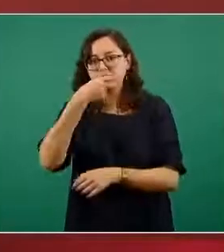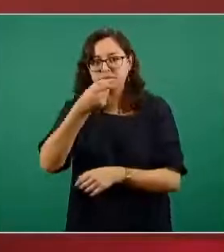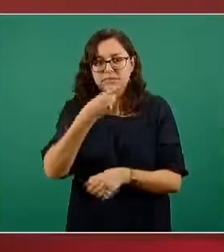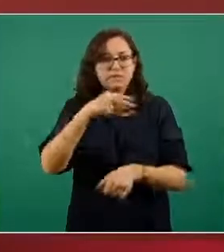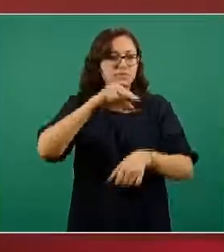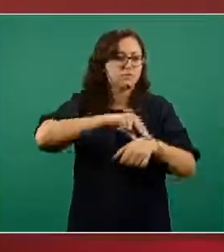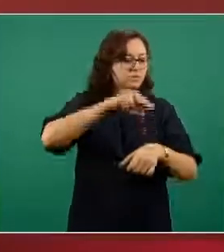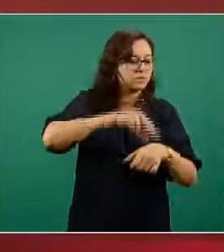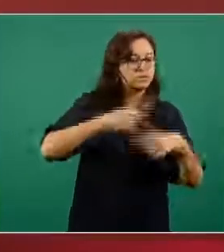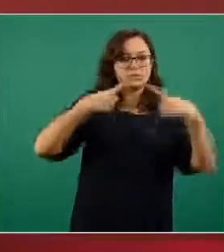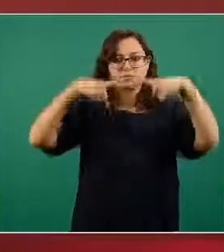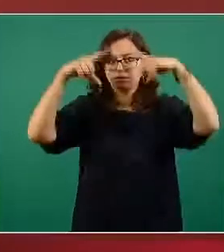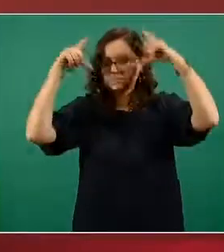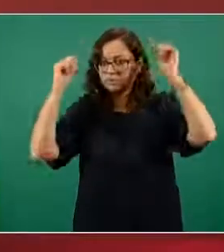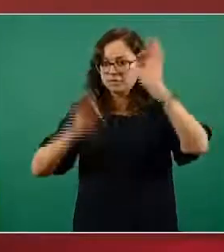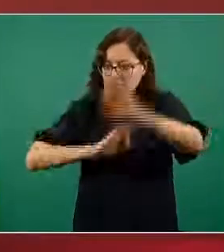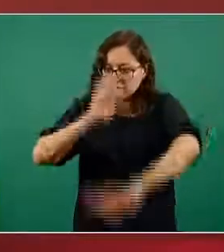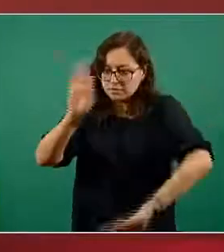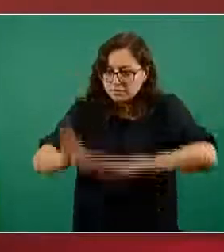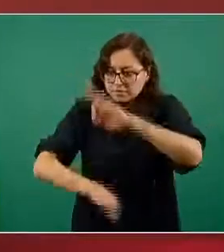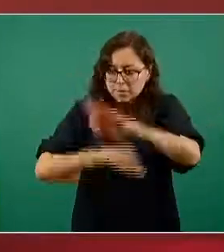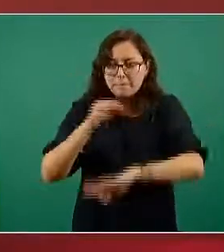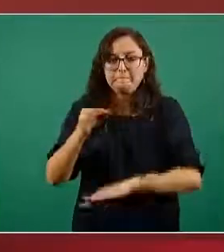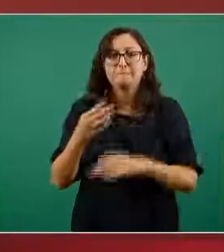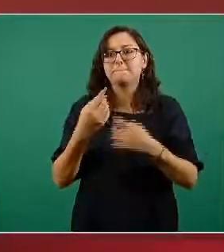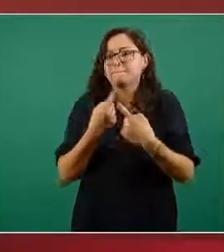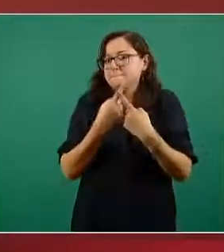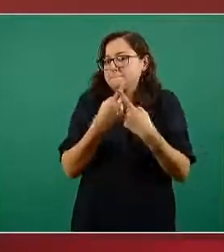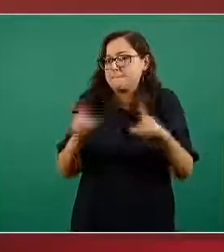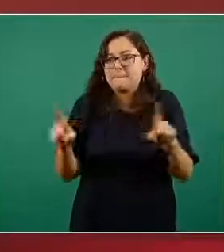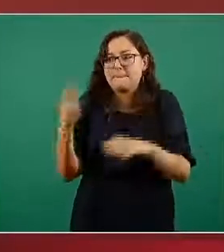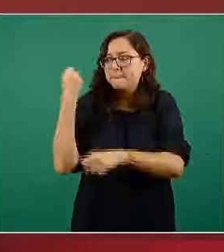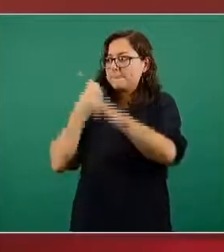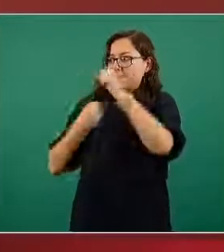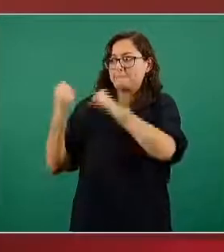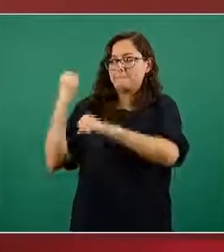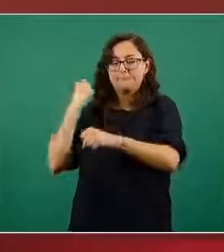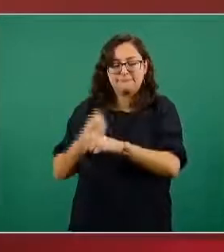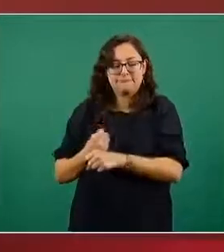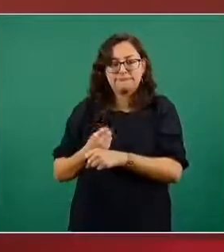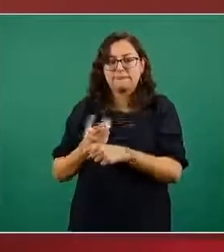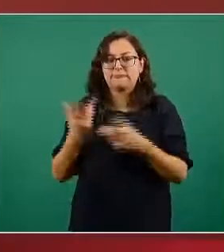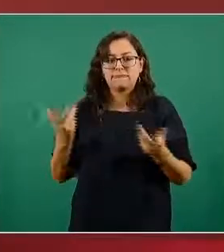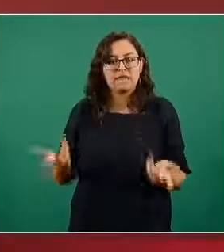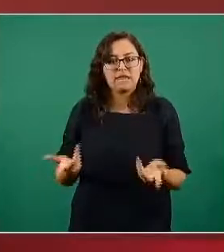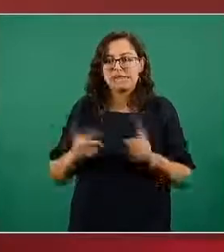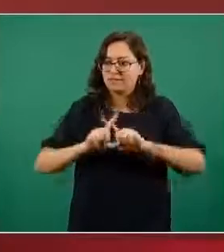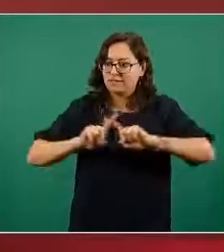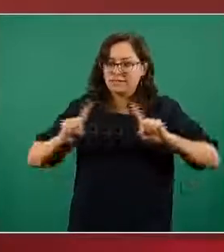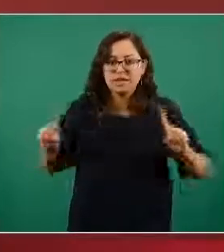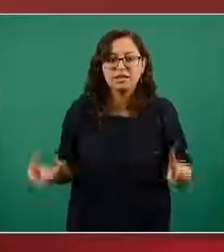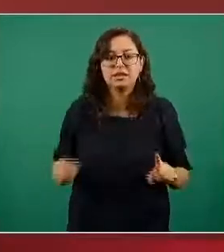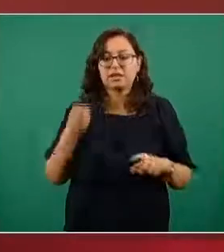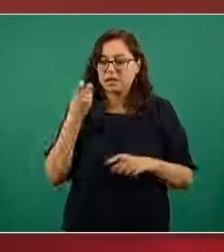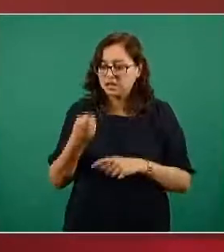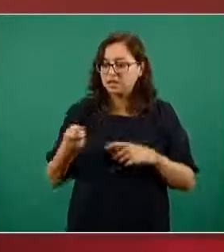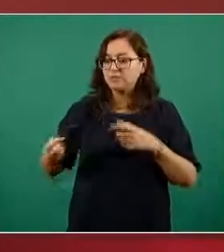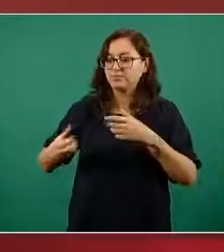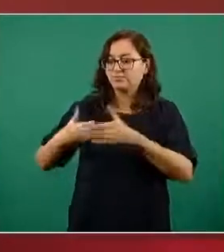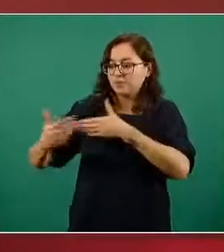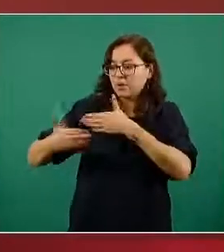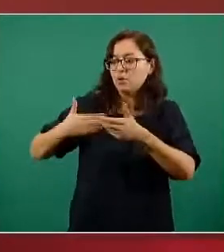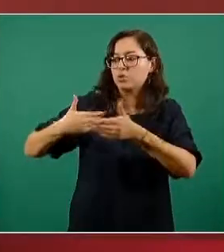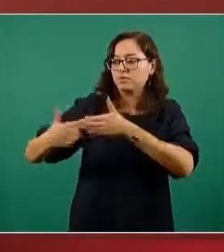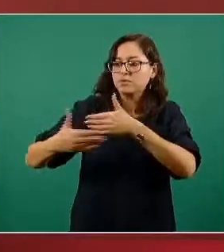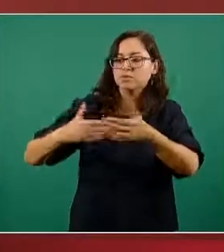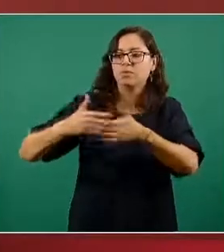clínico hoy son diferentes a las que había el año pasado particularmente en el primer semestre todo esto hay que irlo incorporando en